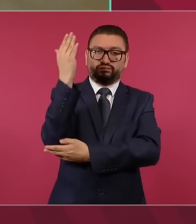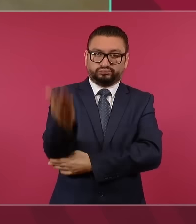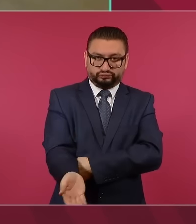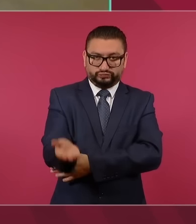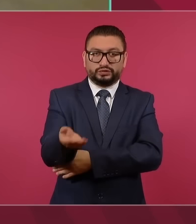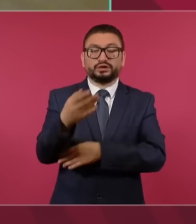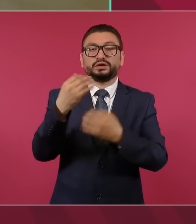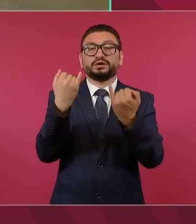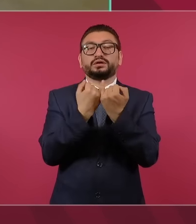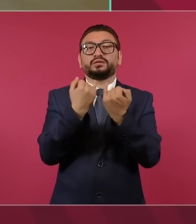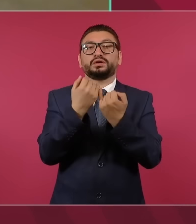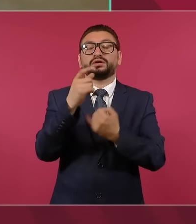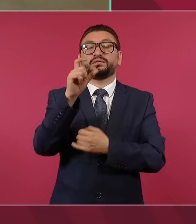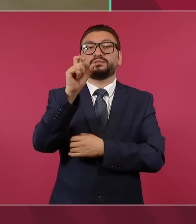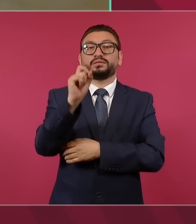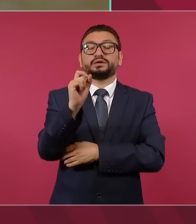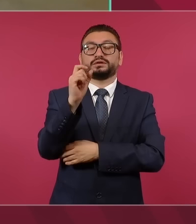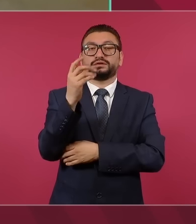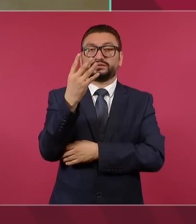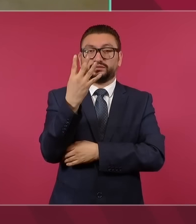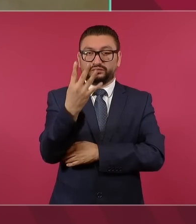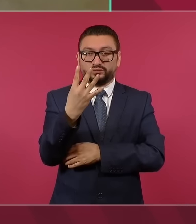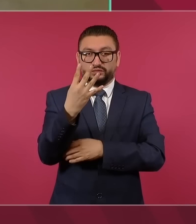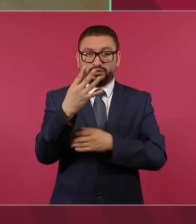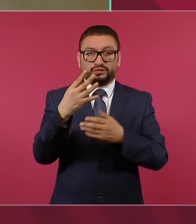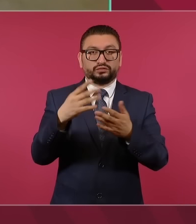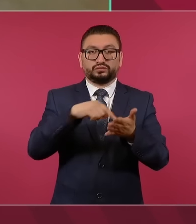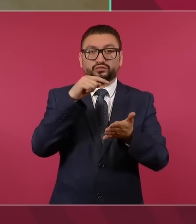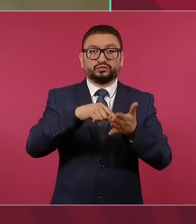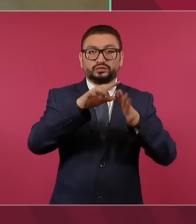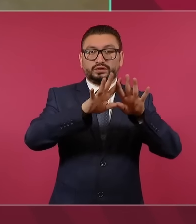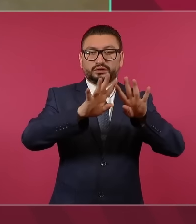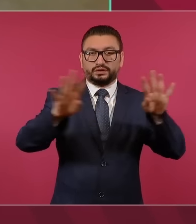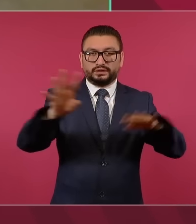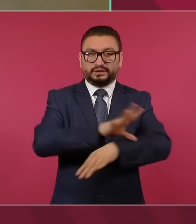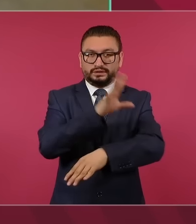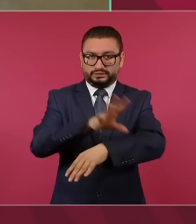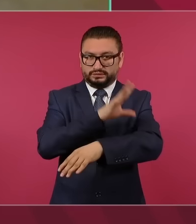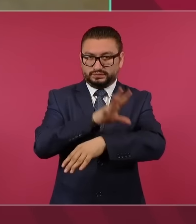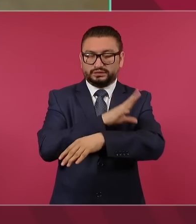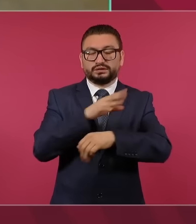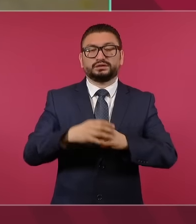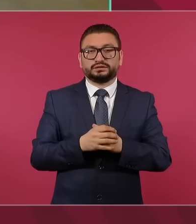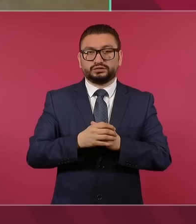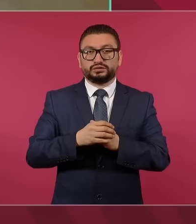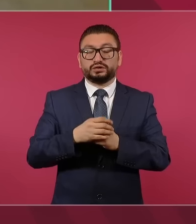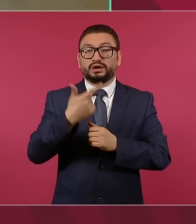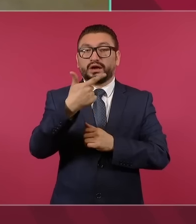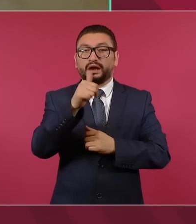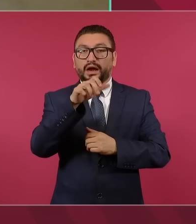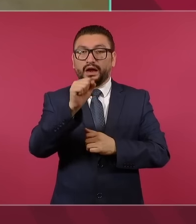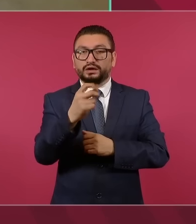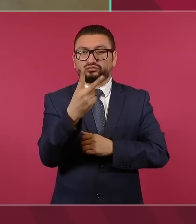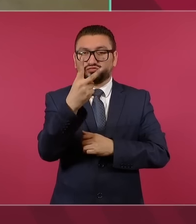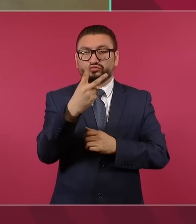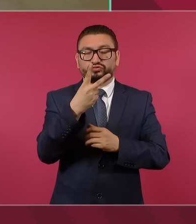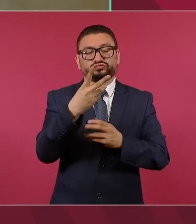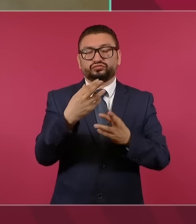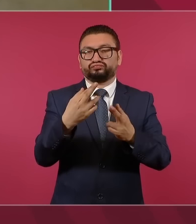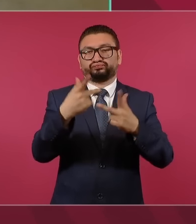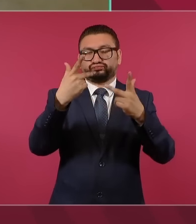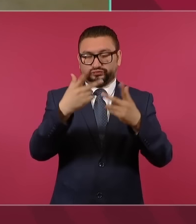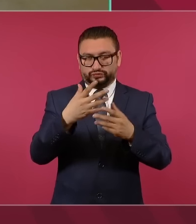zonas con fallas eléctricas, dos fugas de gas. En realidad, señor